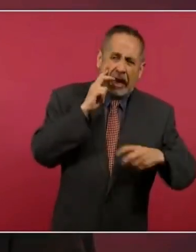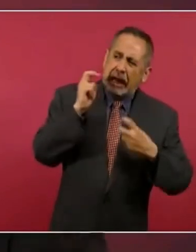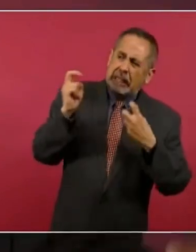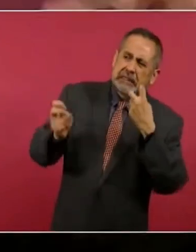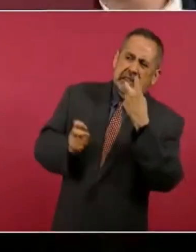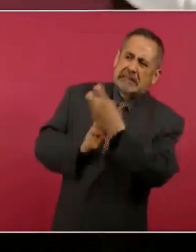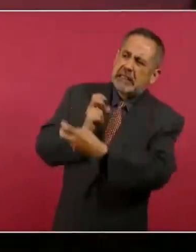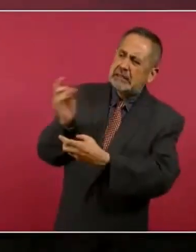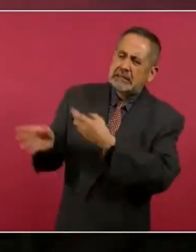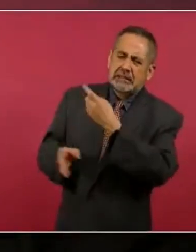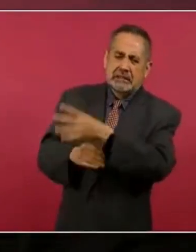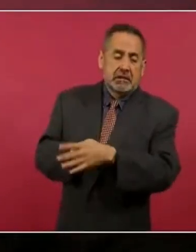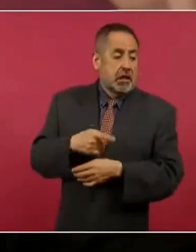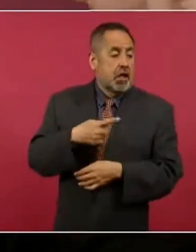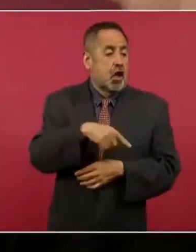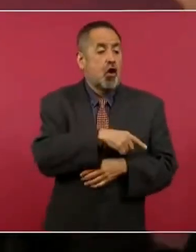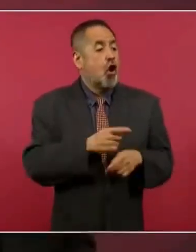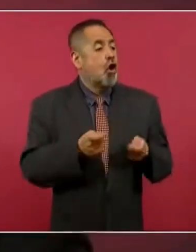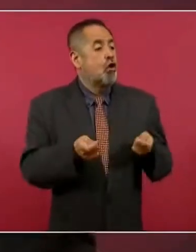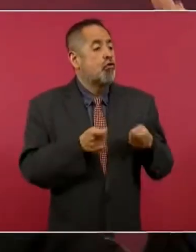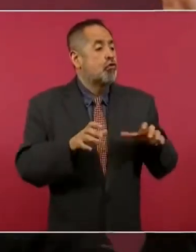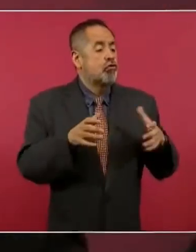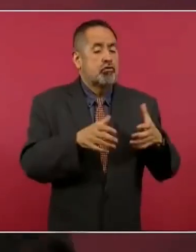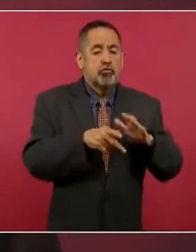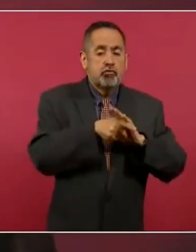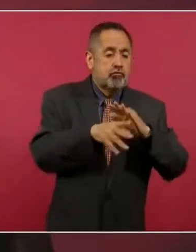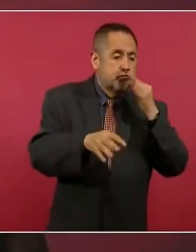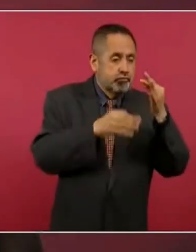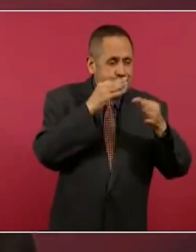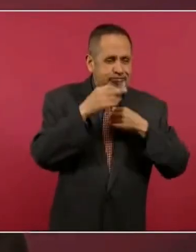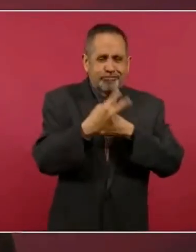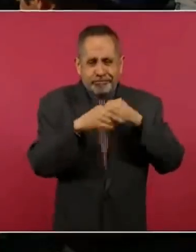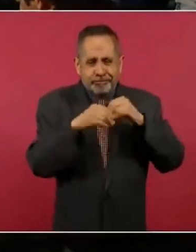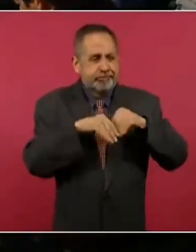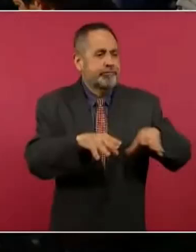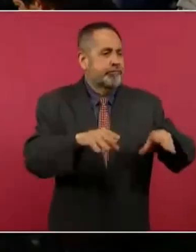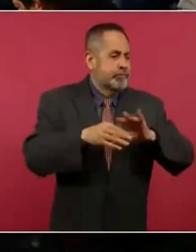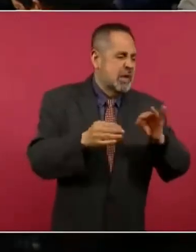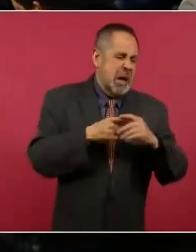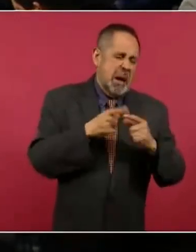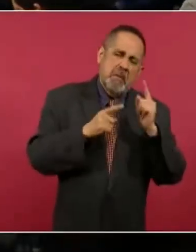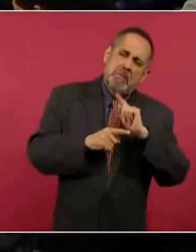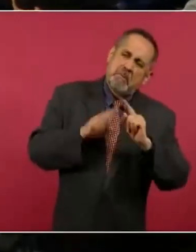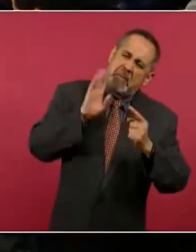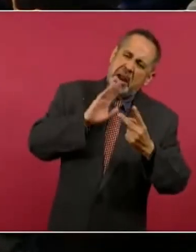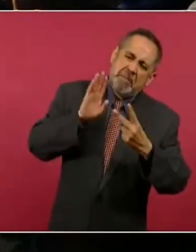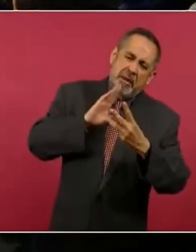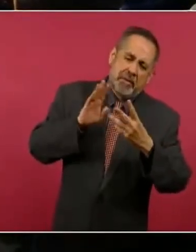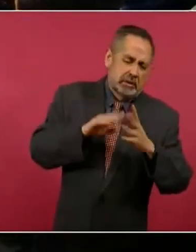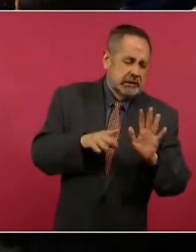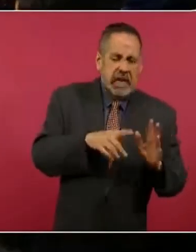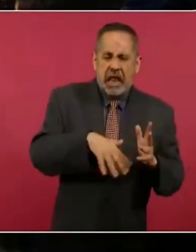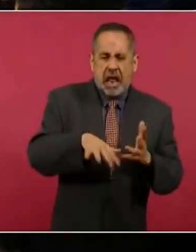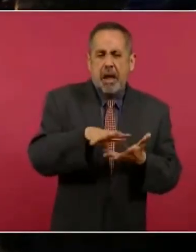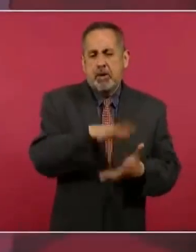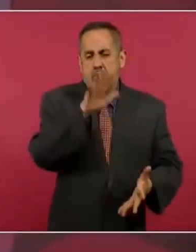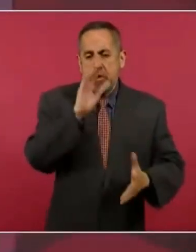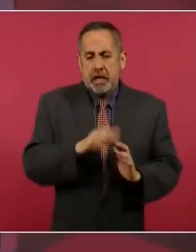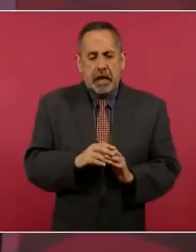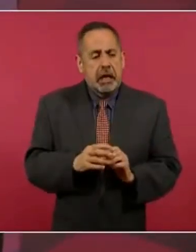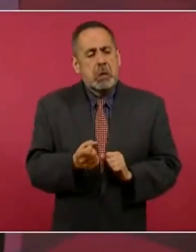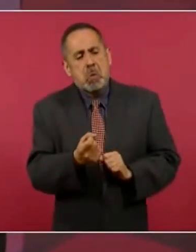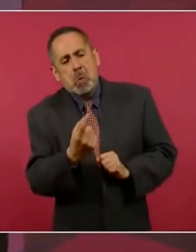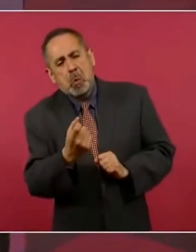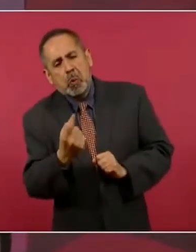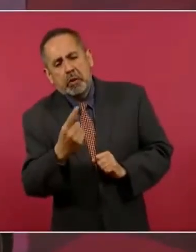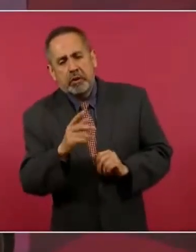tienen el control de todos los medios de comunicación de la mayoría con honrosas